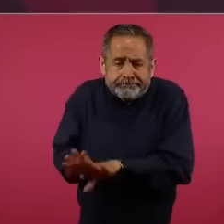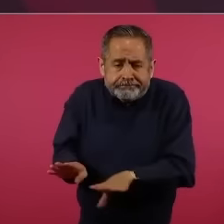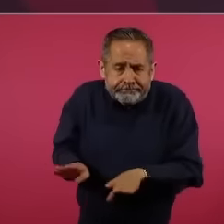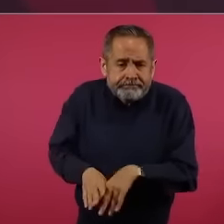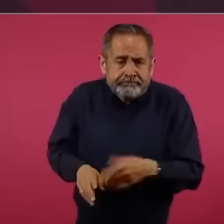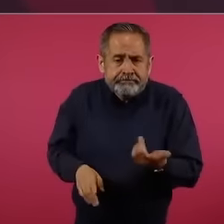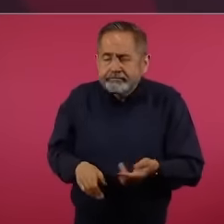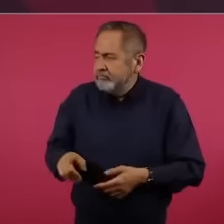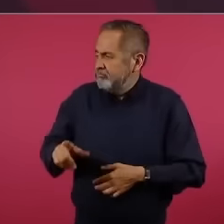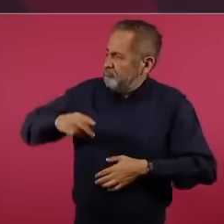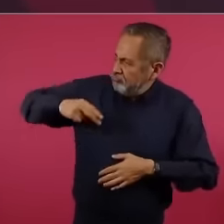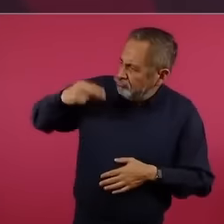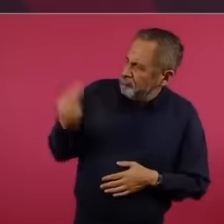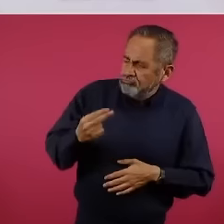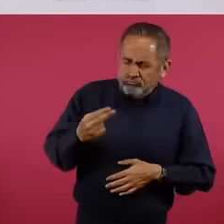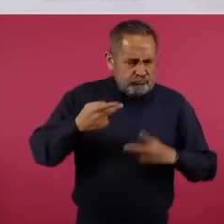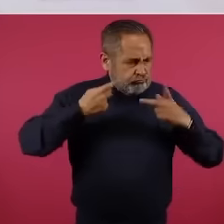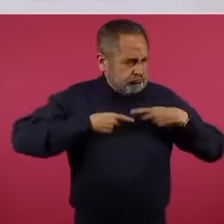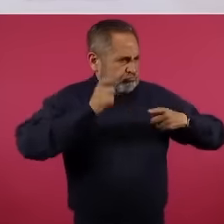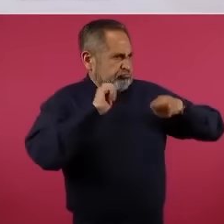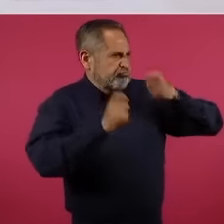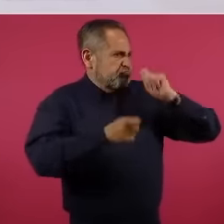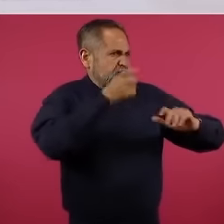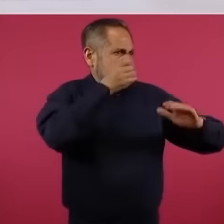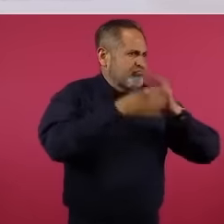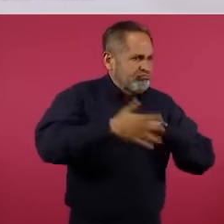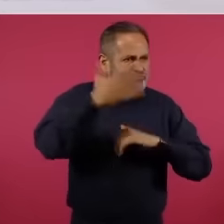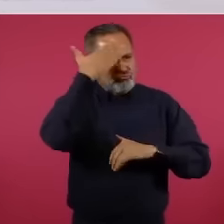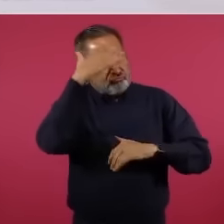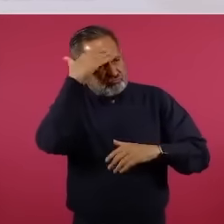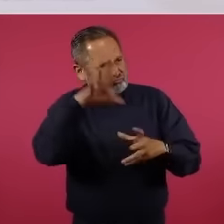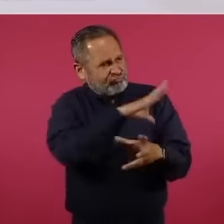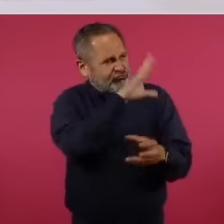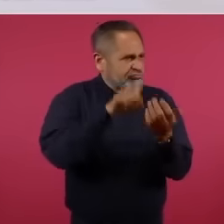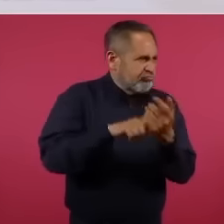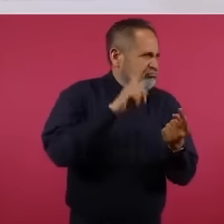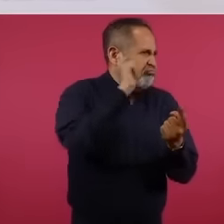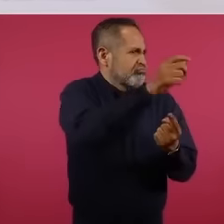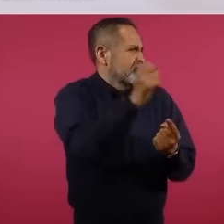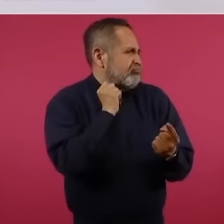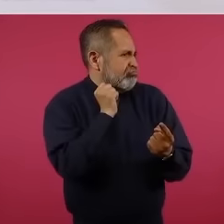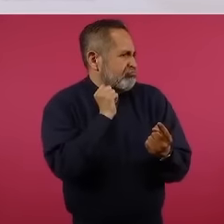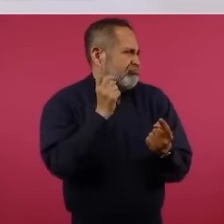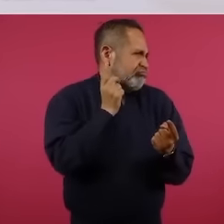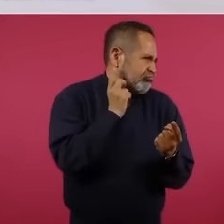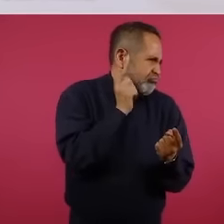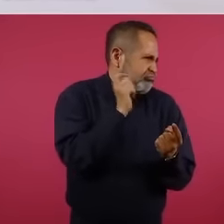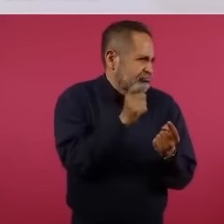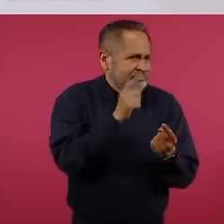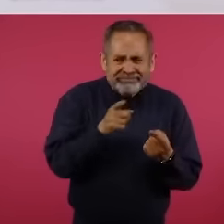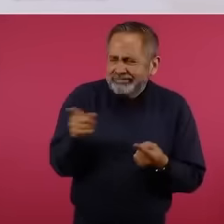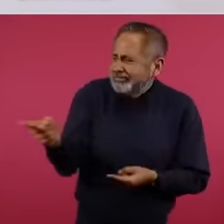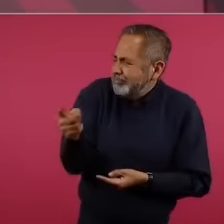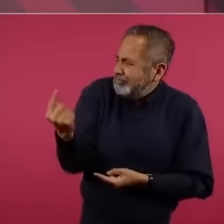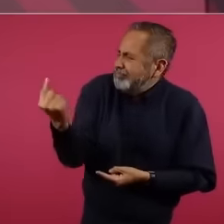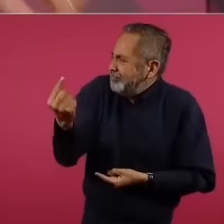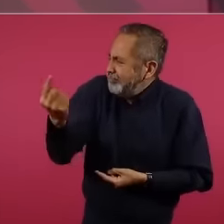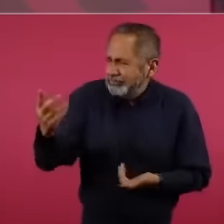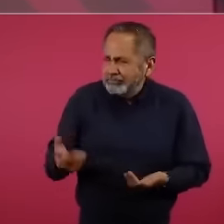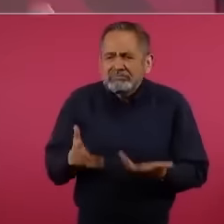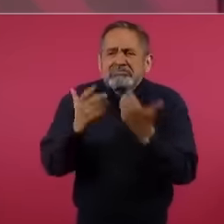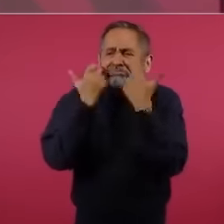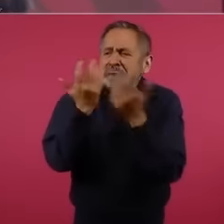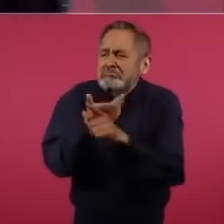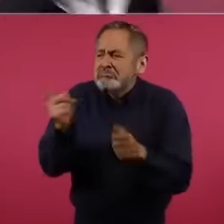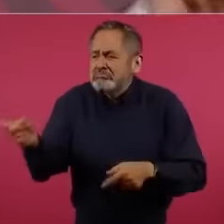se requiere parlamentarios, se requiere gente con conocimiento. Pero no cualquiera